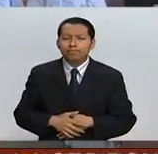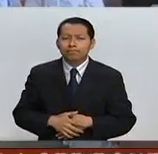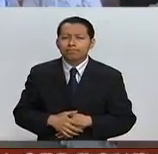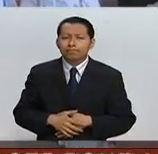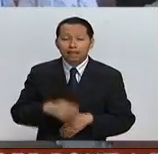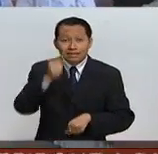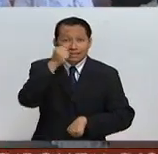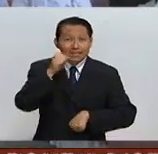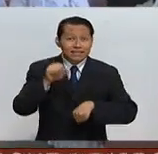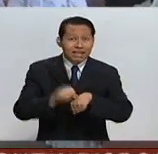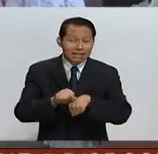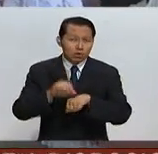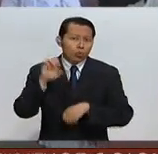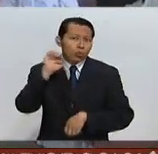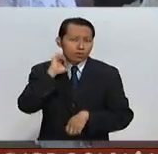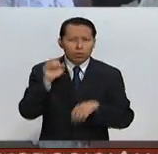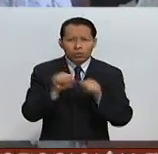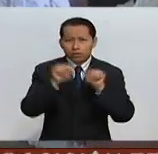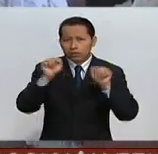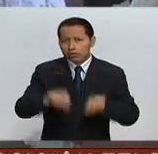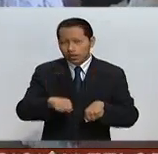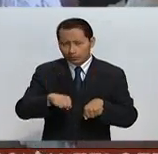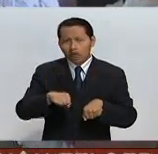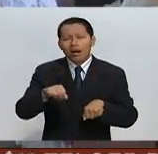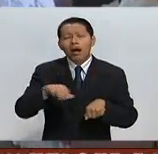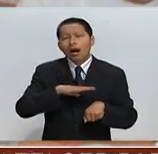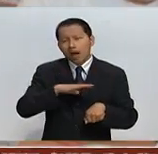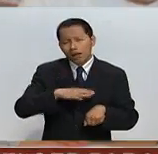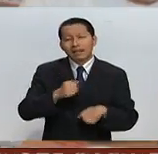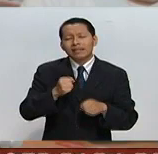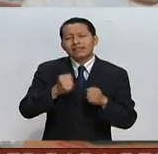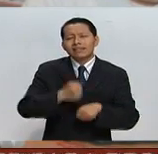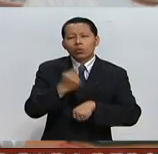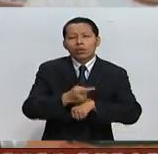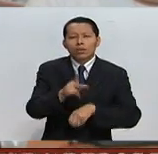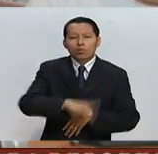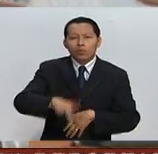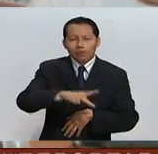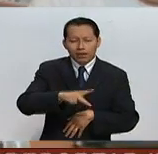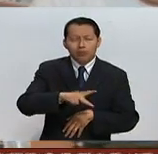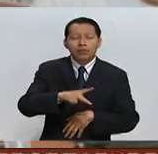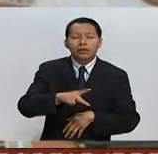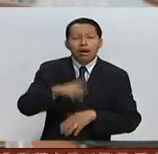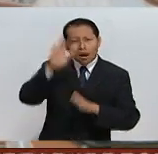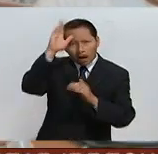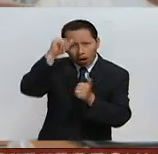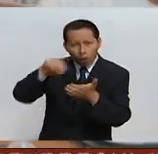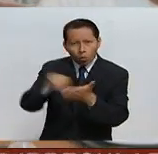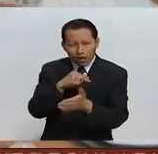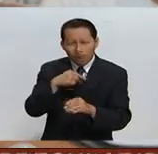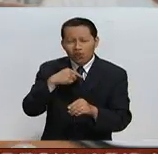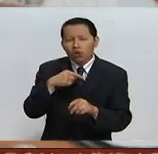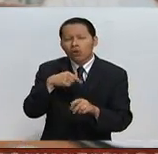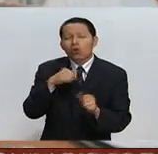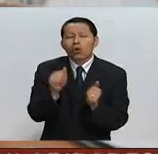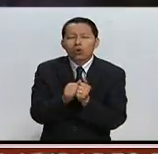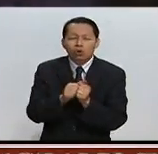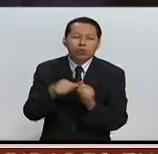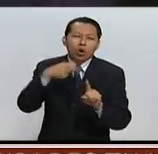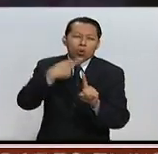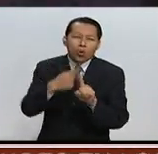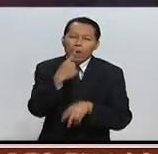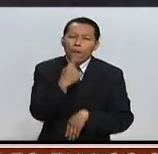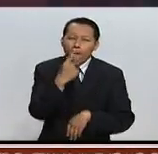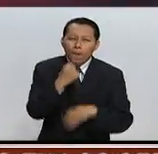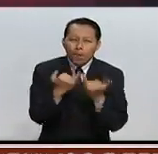El Secretariado Ejecutivo del Sistema Nacional de Seguridad Pública firmó un convenio con la Cruz Roja Mexicana para trabajar de manera coordinada